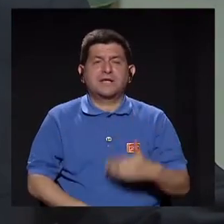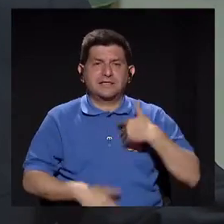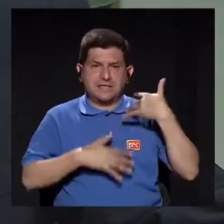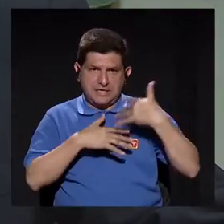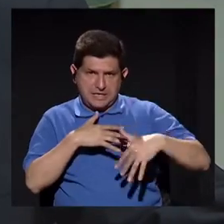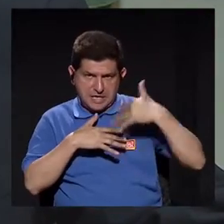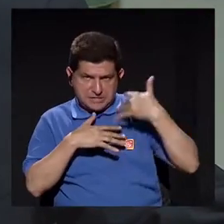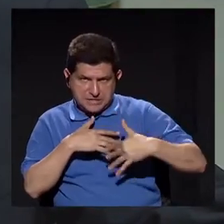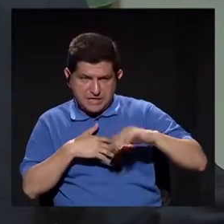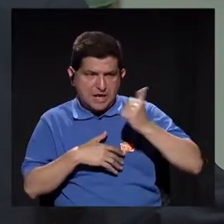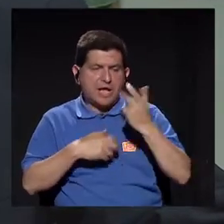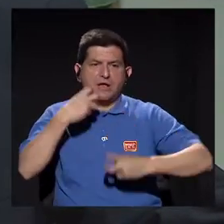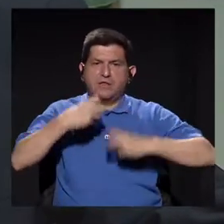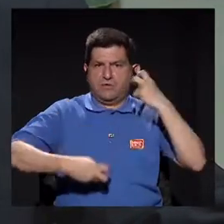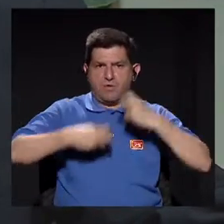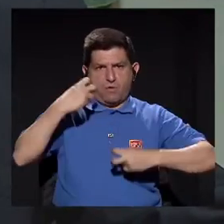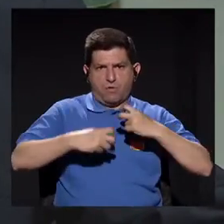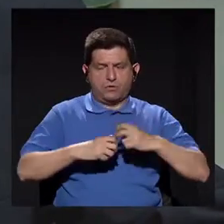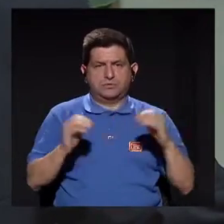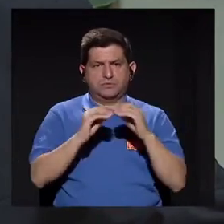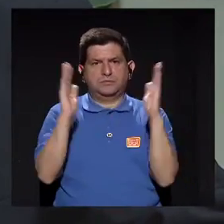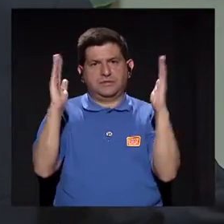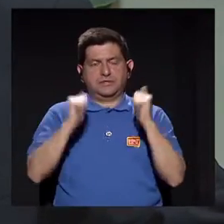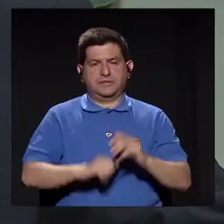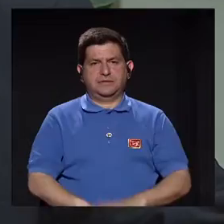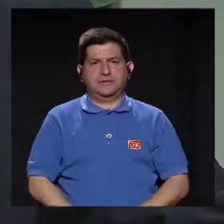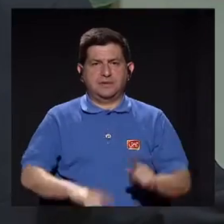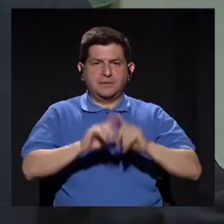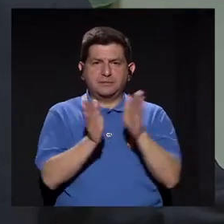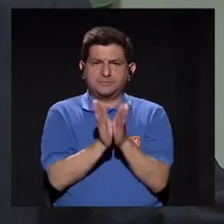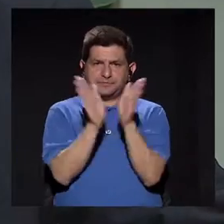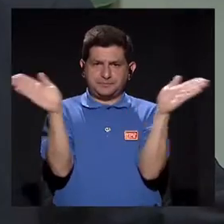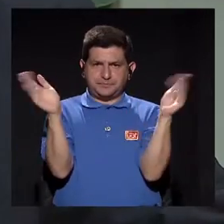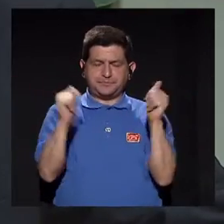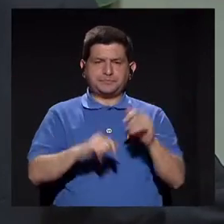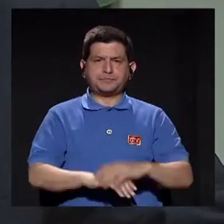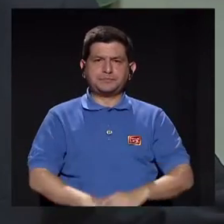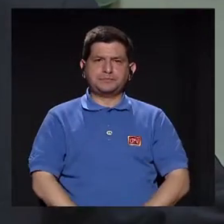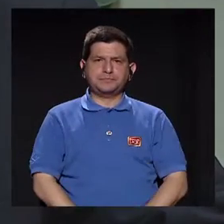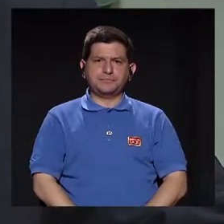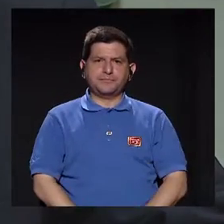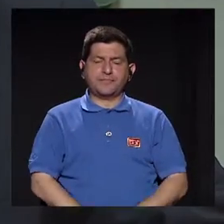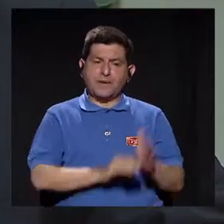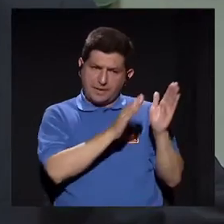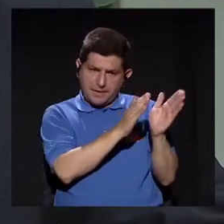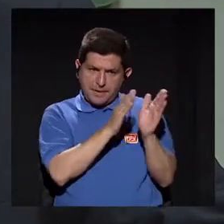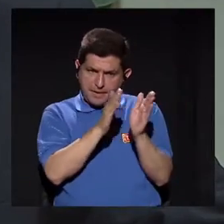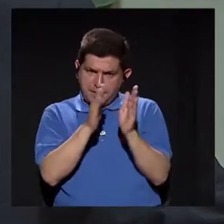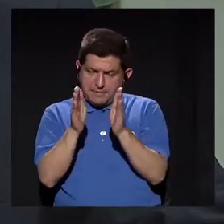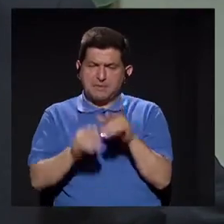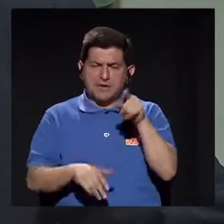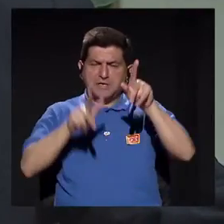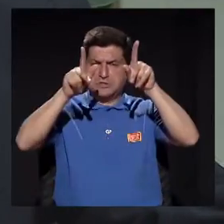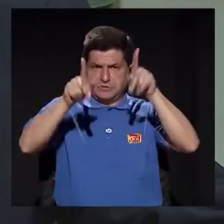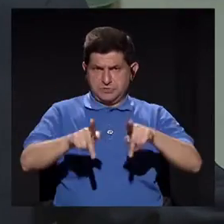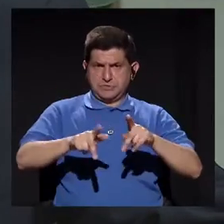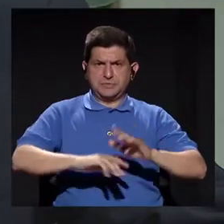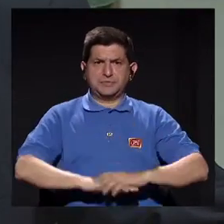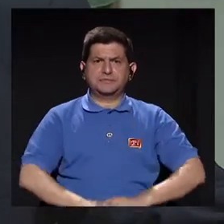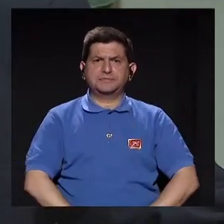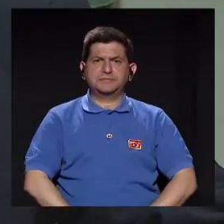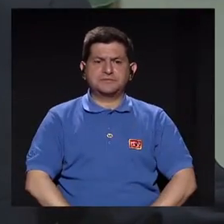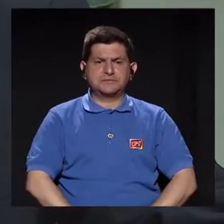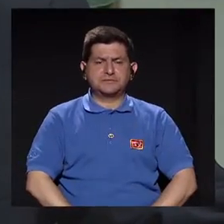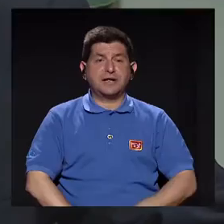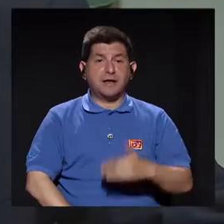tener un sangrado, tener alguna otra complicación mayor. Pero en general, la preparación realmente de ese paciente,